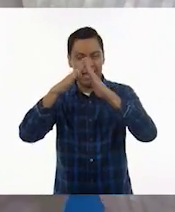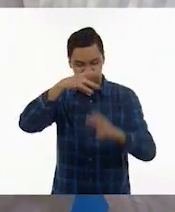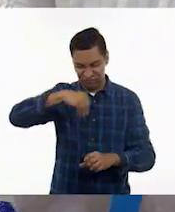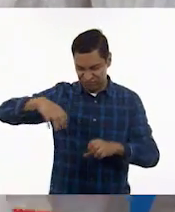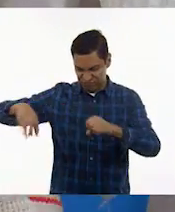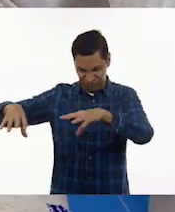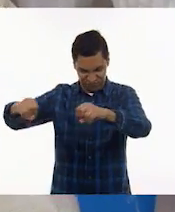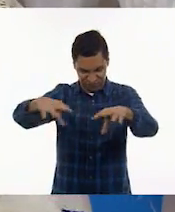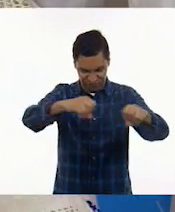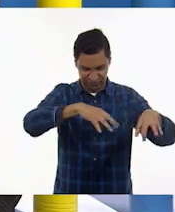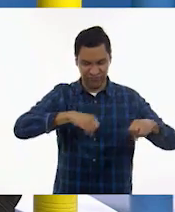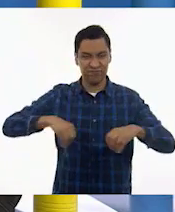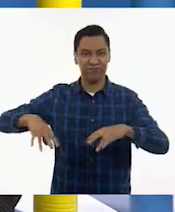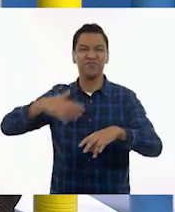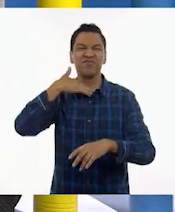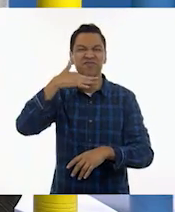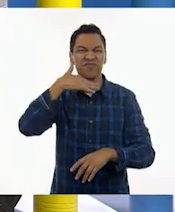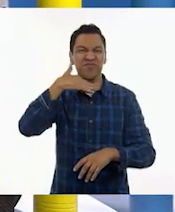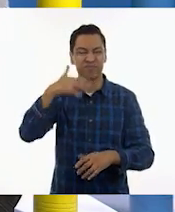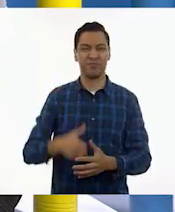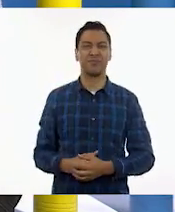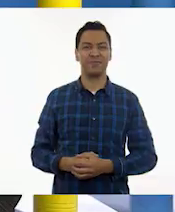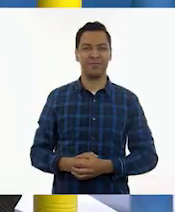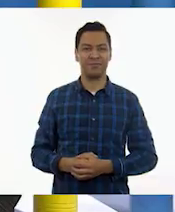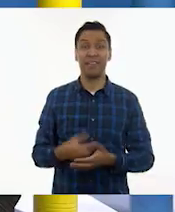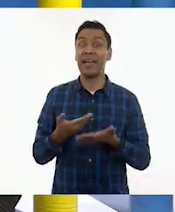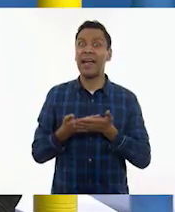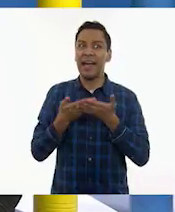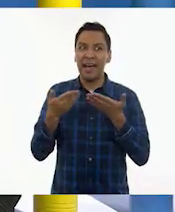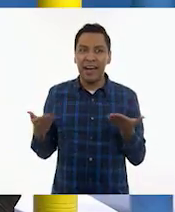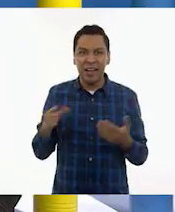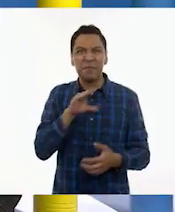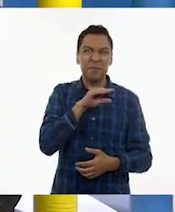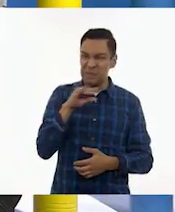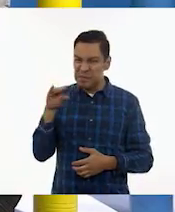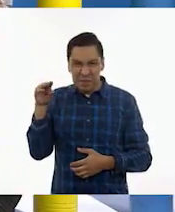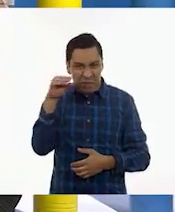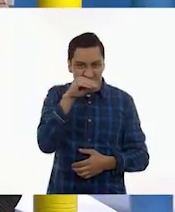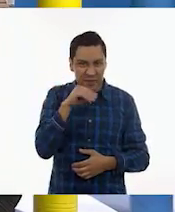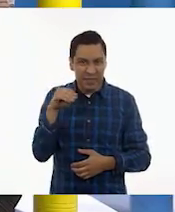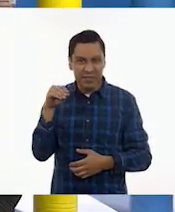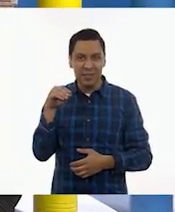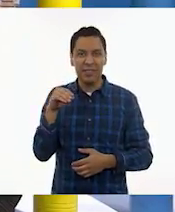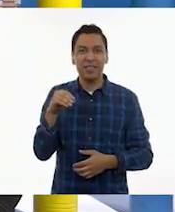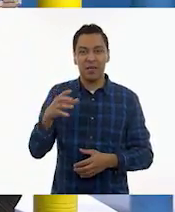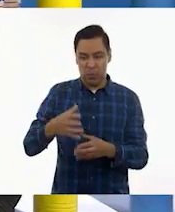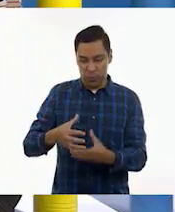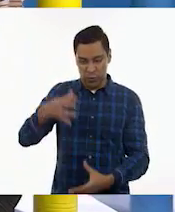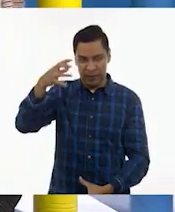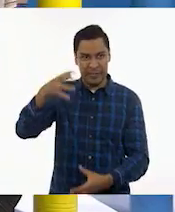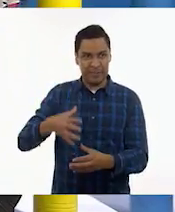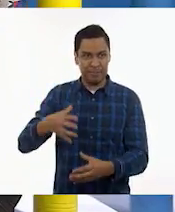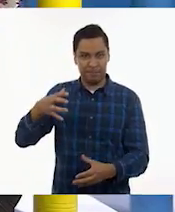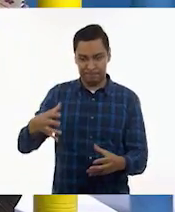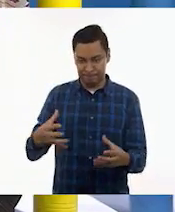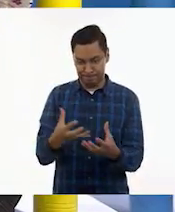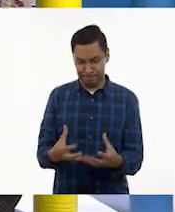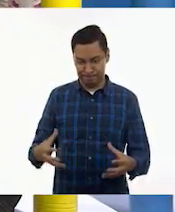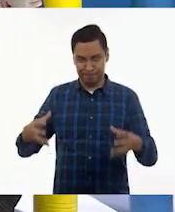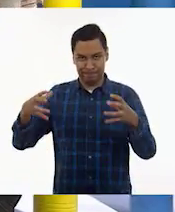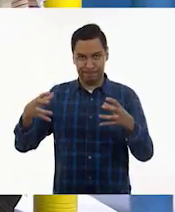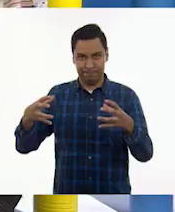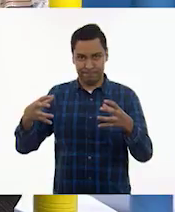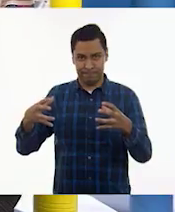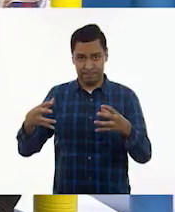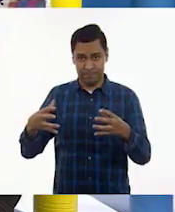Sí, sí, sí. Ahí está. Y ahora el bote. El bote. El bote lo ponemos por aquí, ¿está bien?